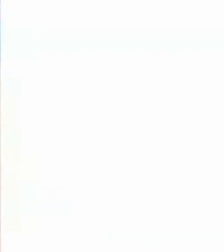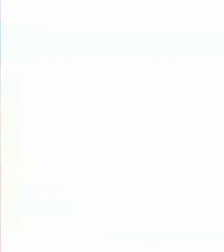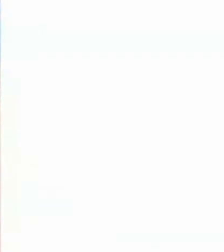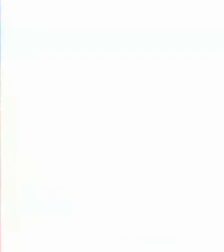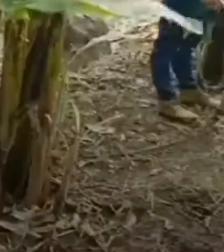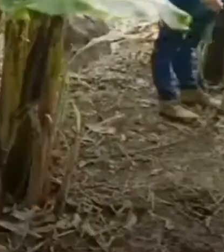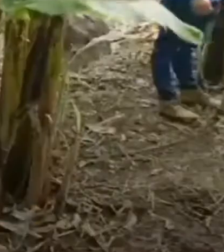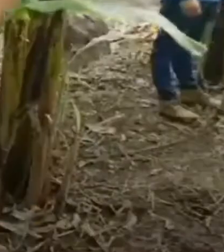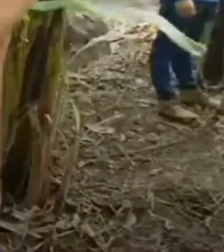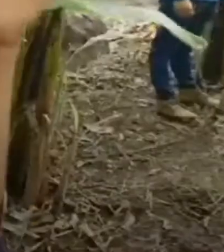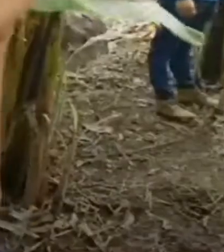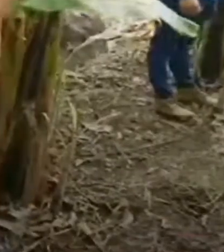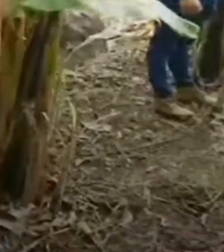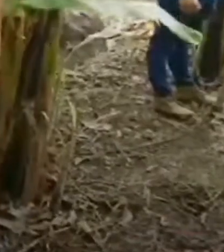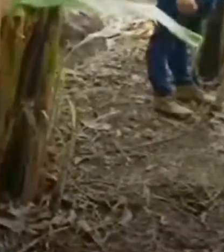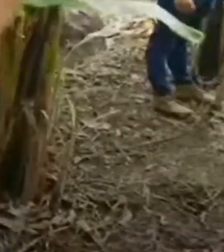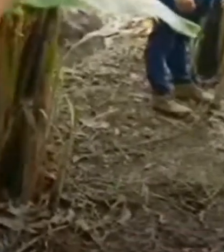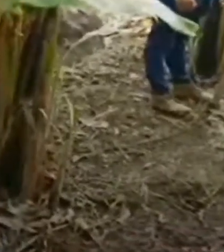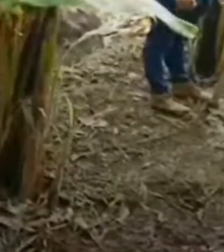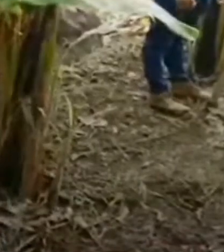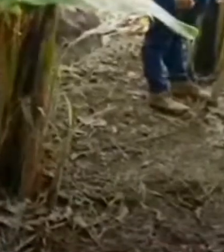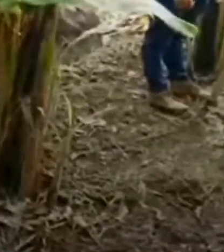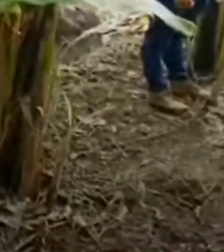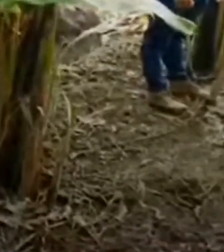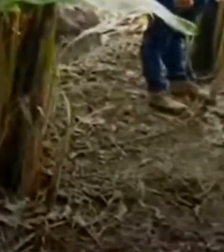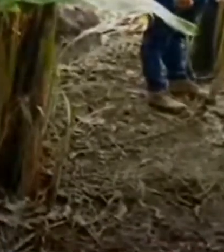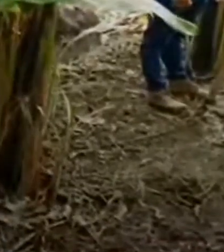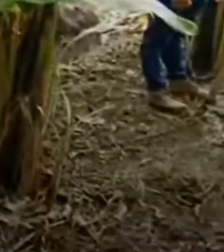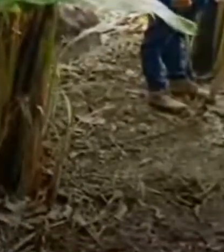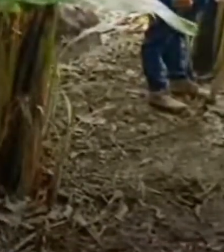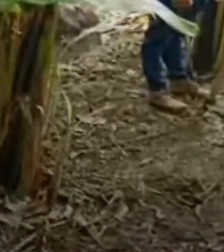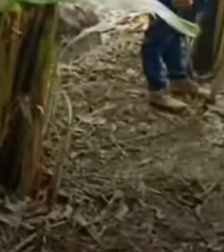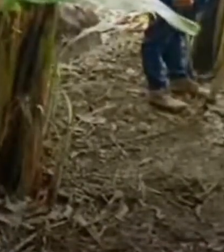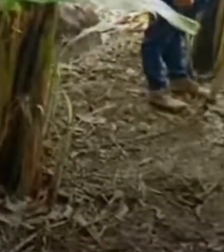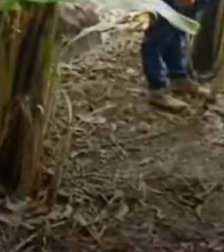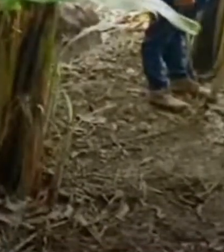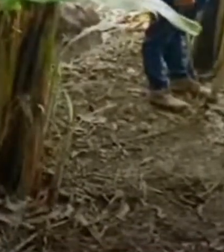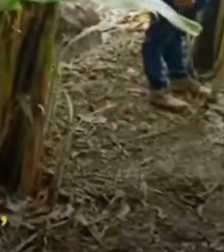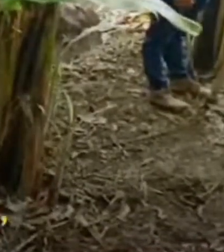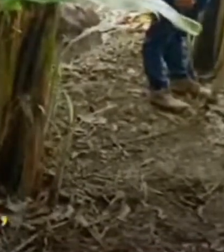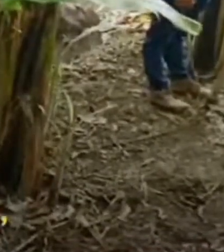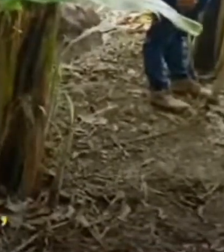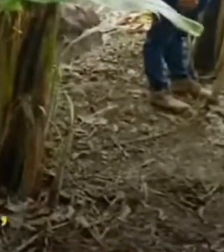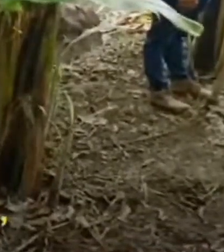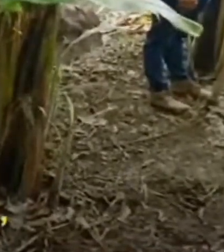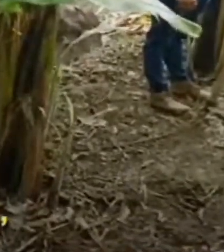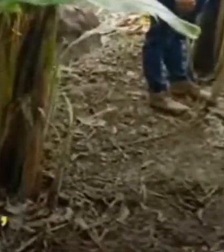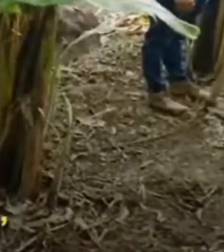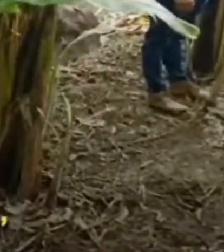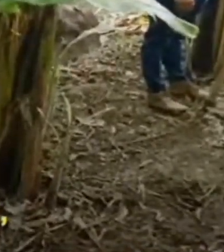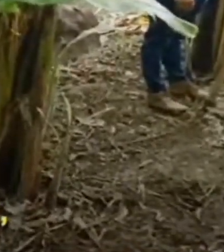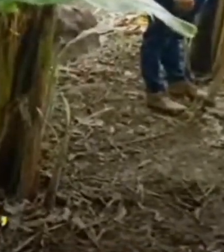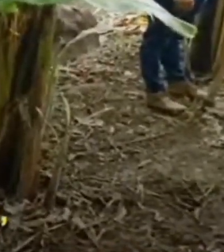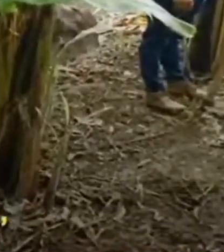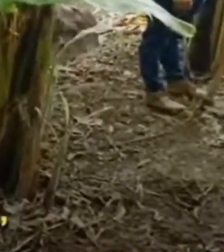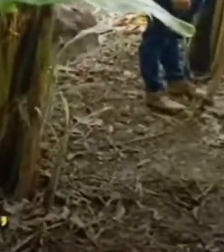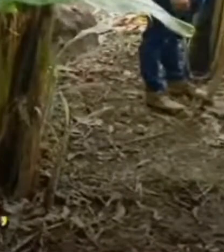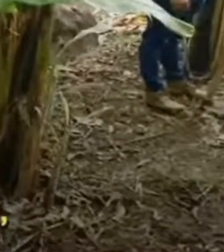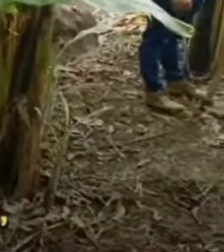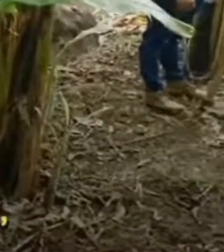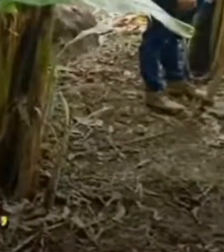y me ha servido de mucho. Mi esposo y yo, él estaba planeando emigrar, pero desde que